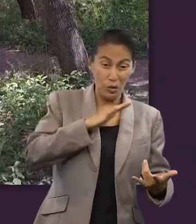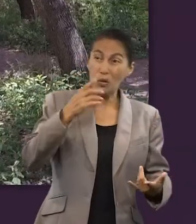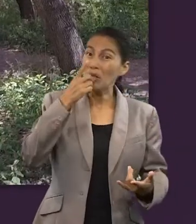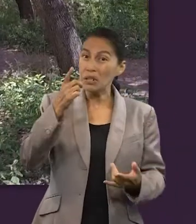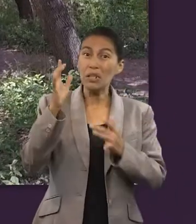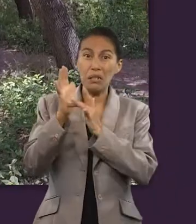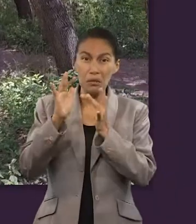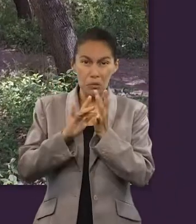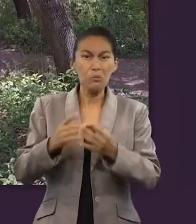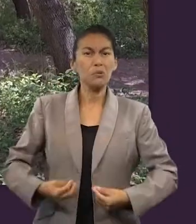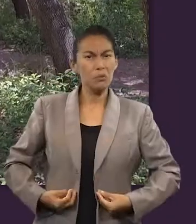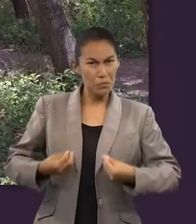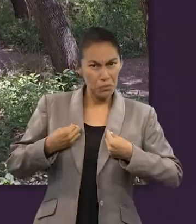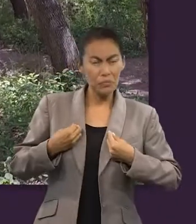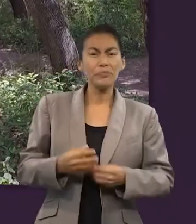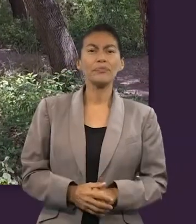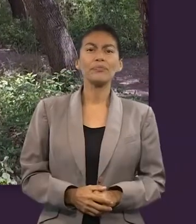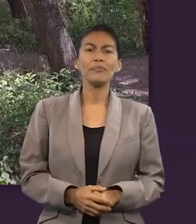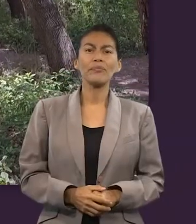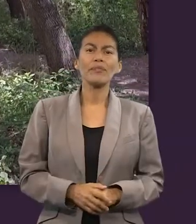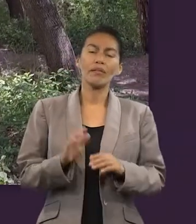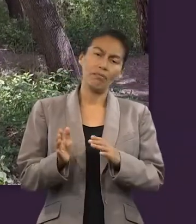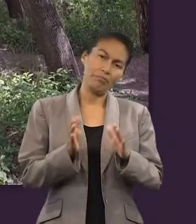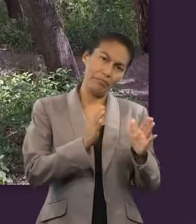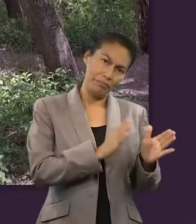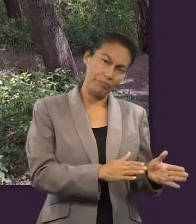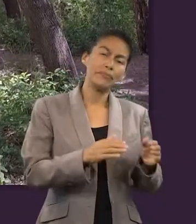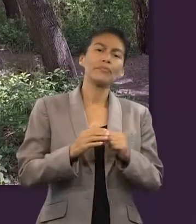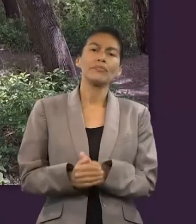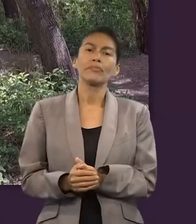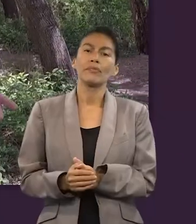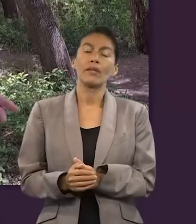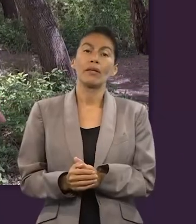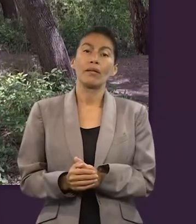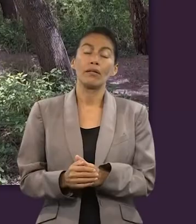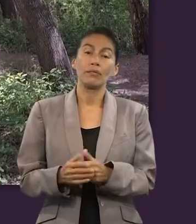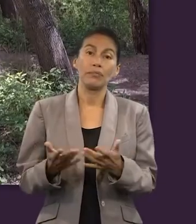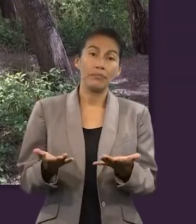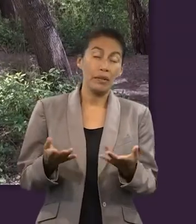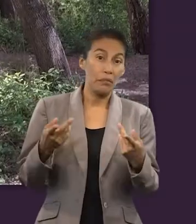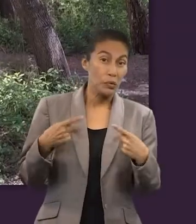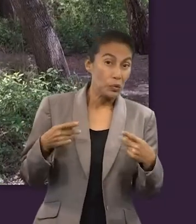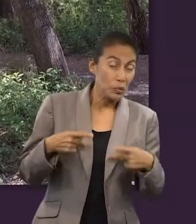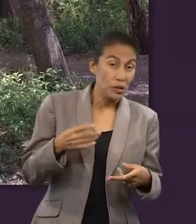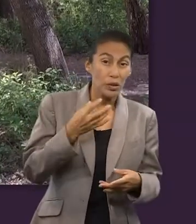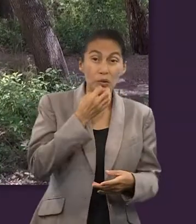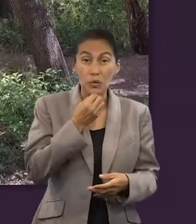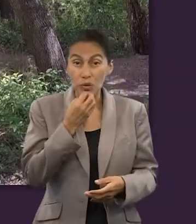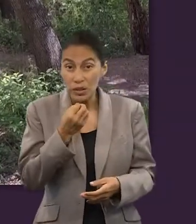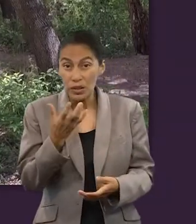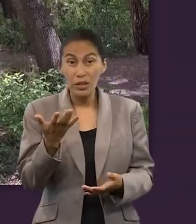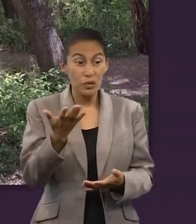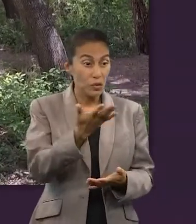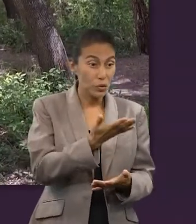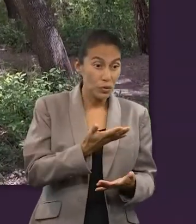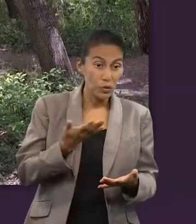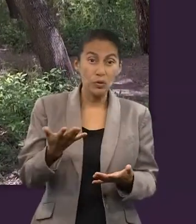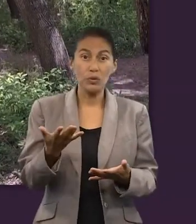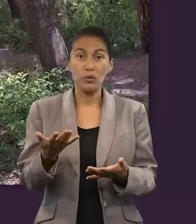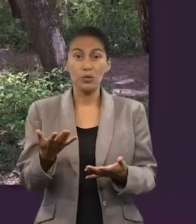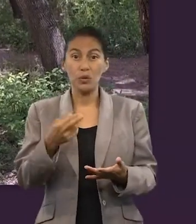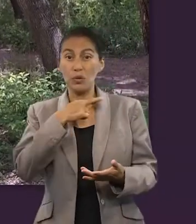histórica de su existencia, de su vida. Por otro lado, los esfuerzos que los líderes judíos